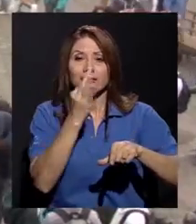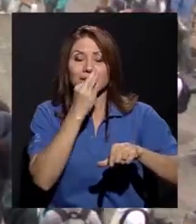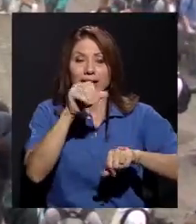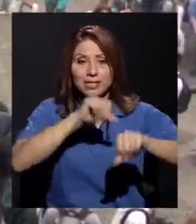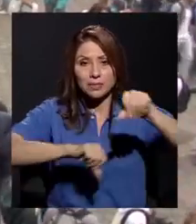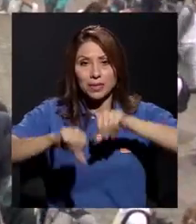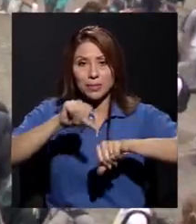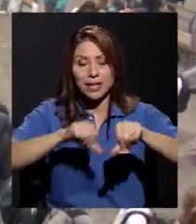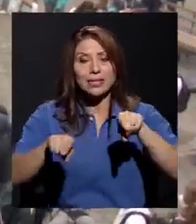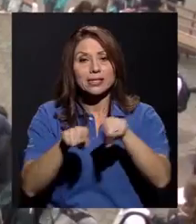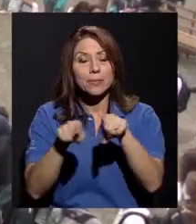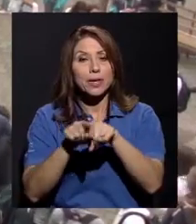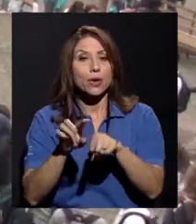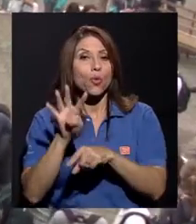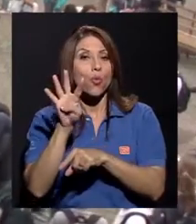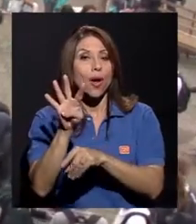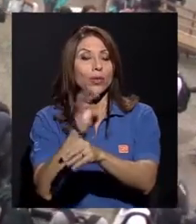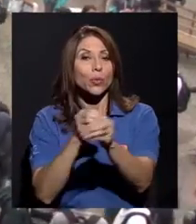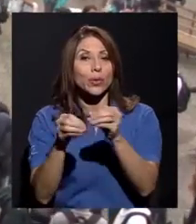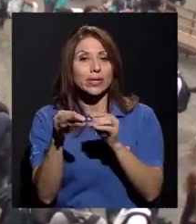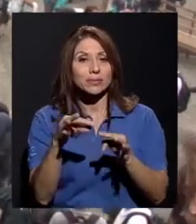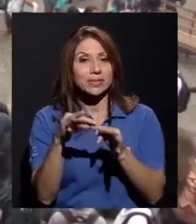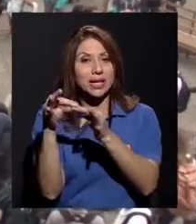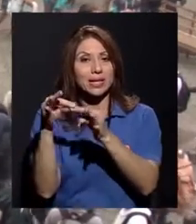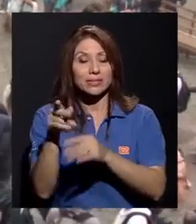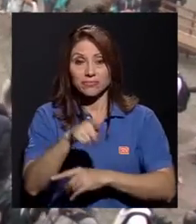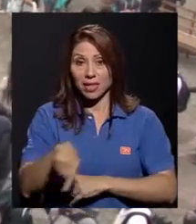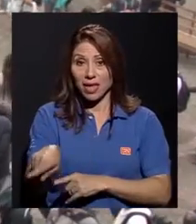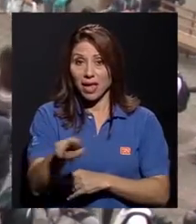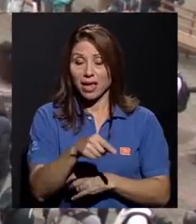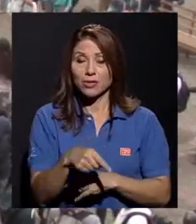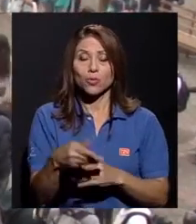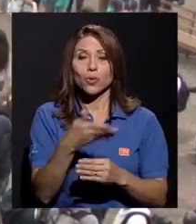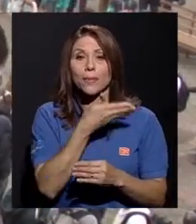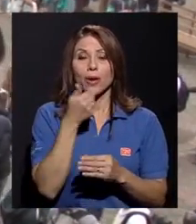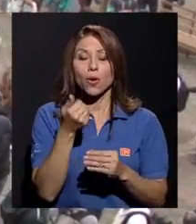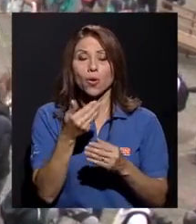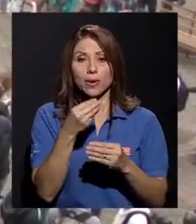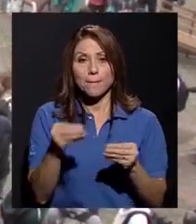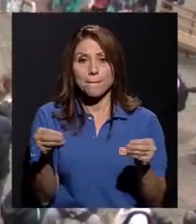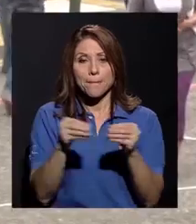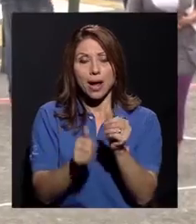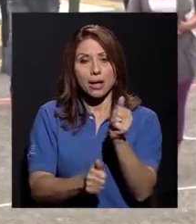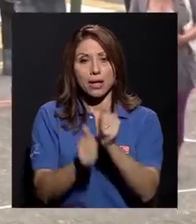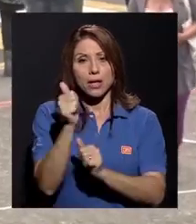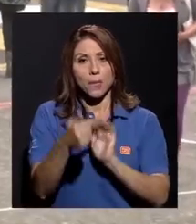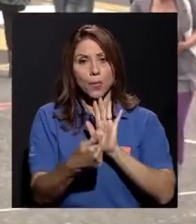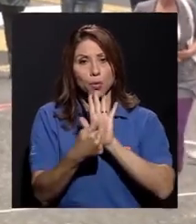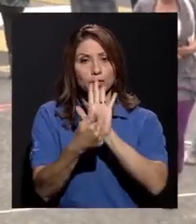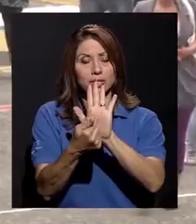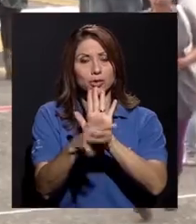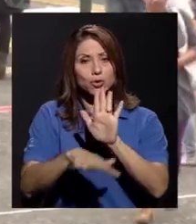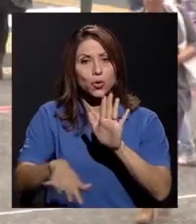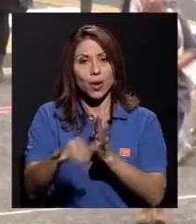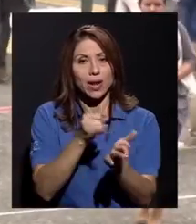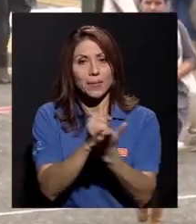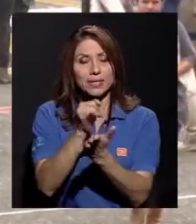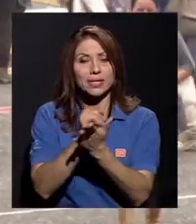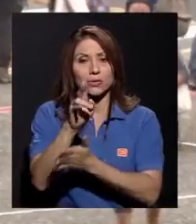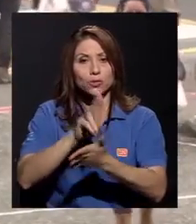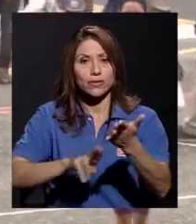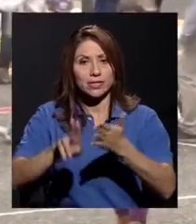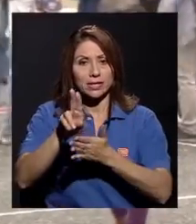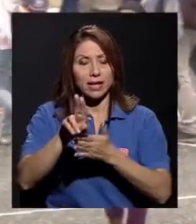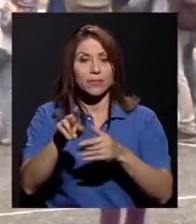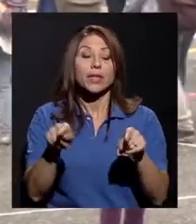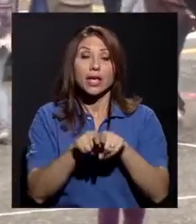unidades especiales, que le han dado una mayor proyección a la investigación universitaria y que han atendido las demandas